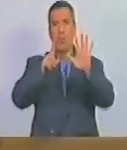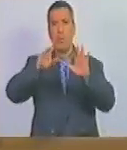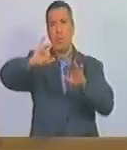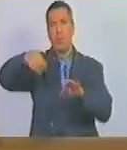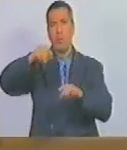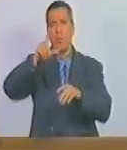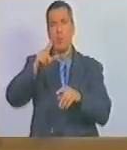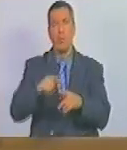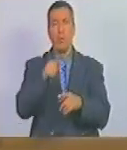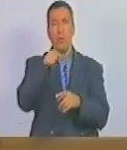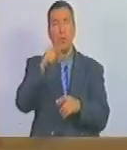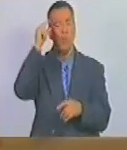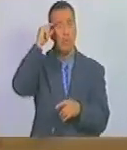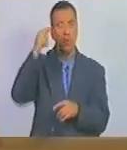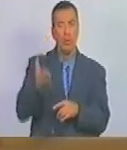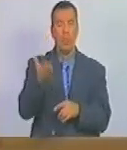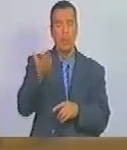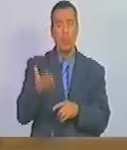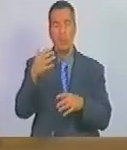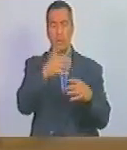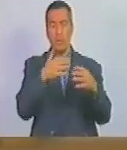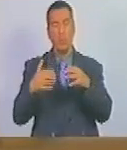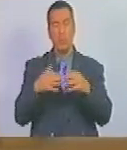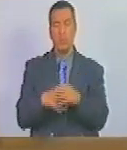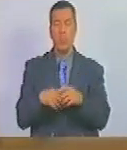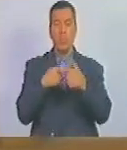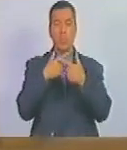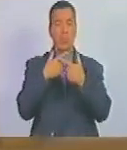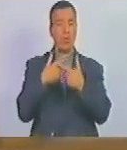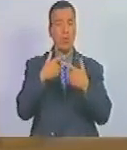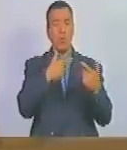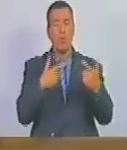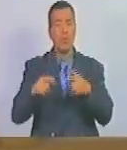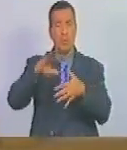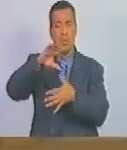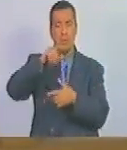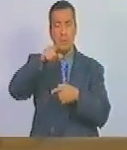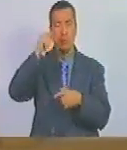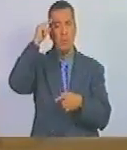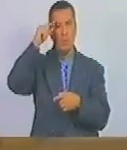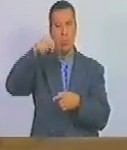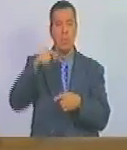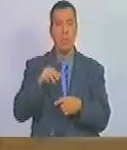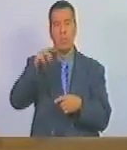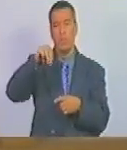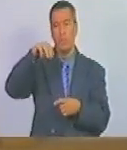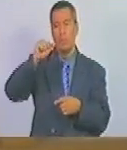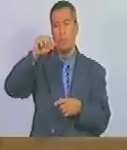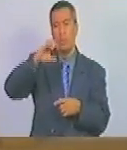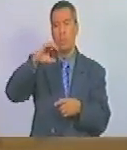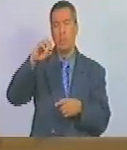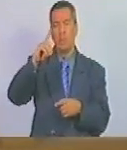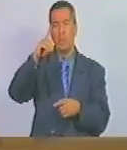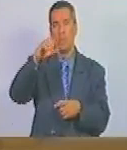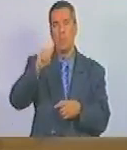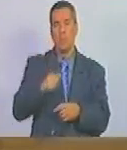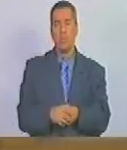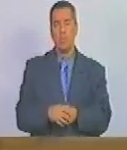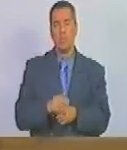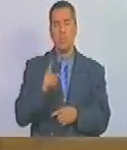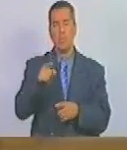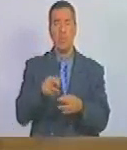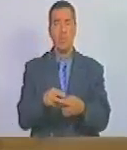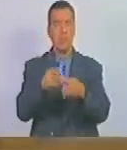importante para la lucha de liberación de los pueblos de América el día del Moncada y